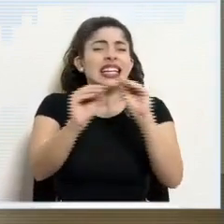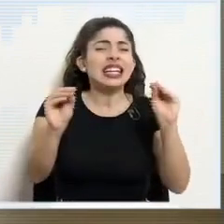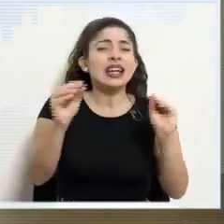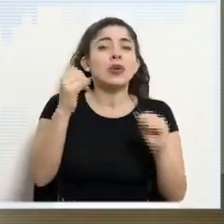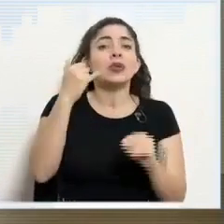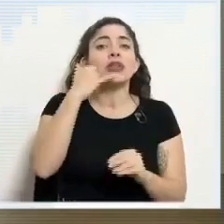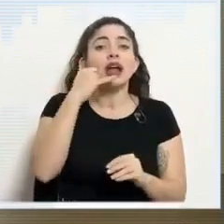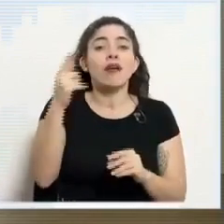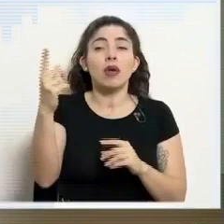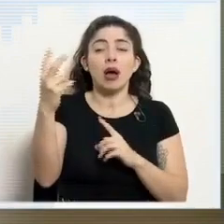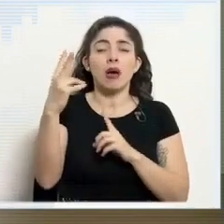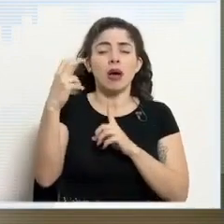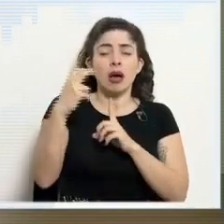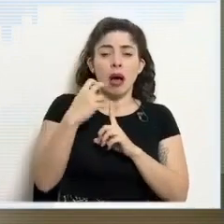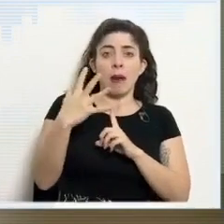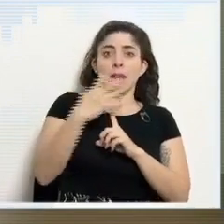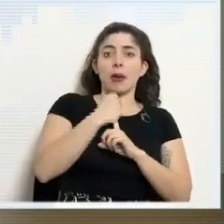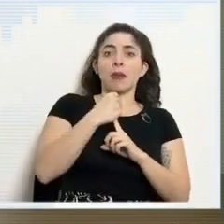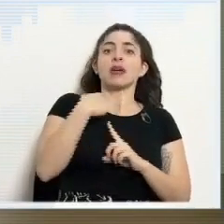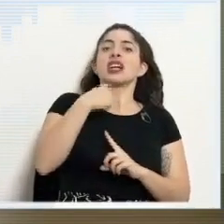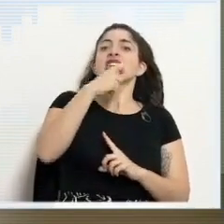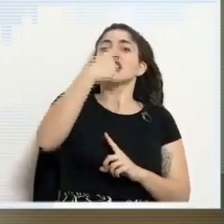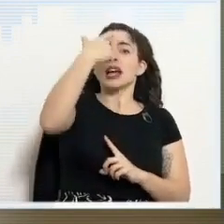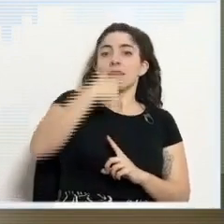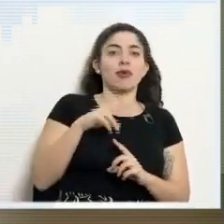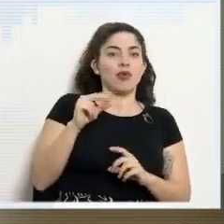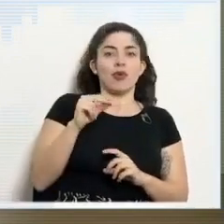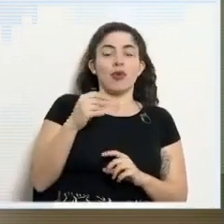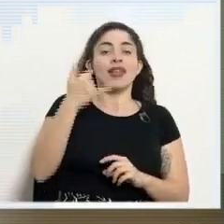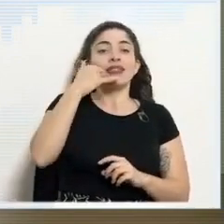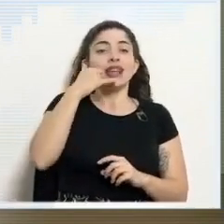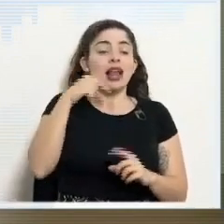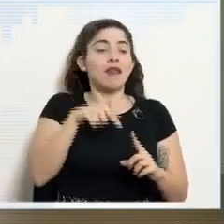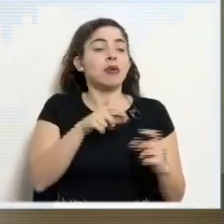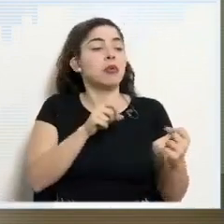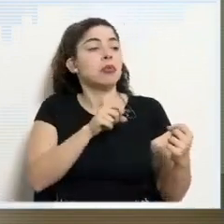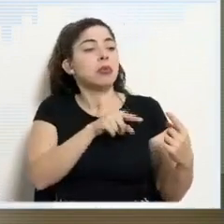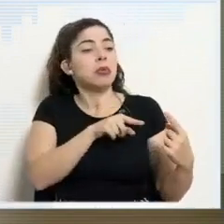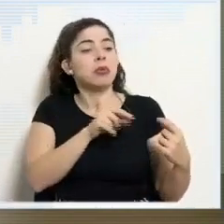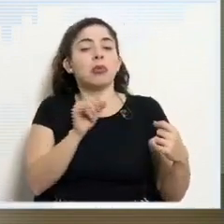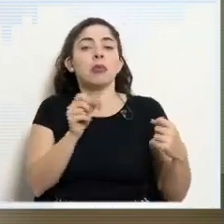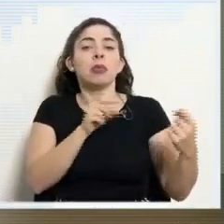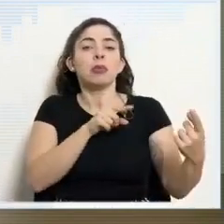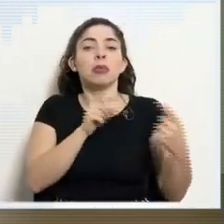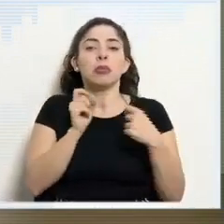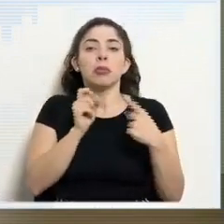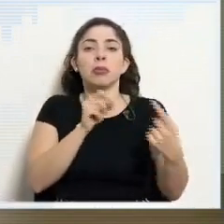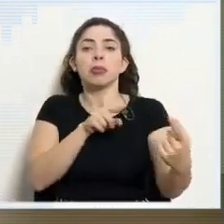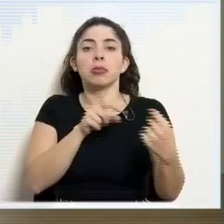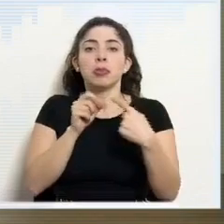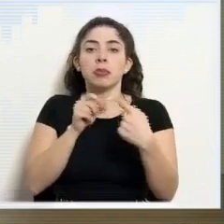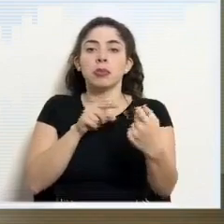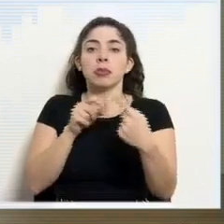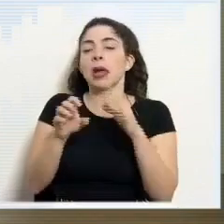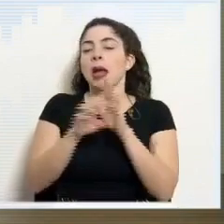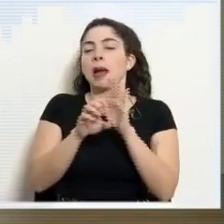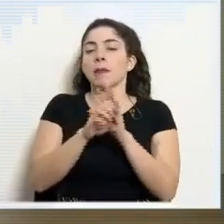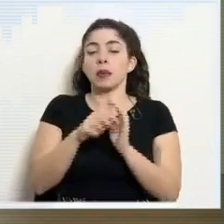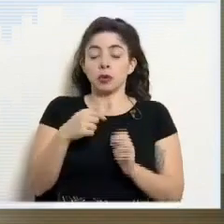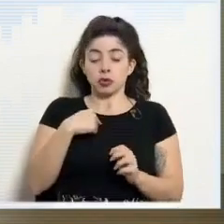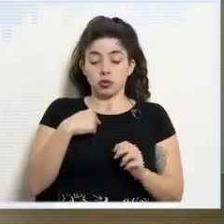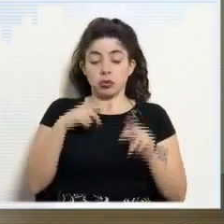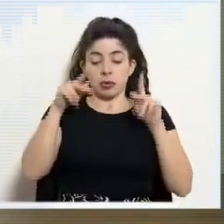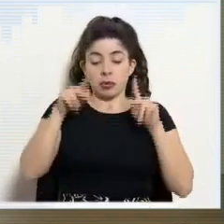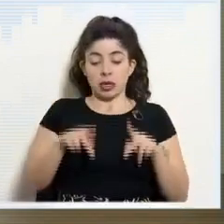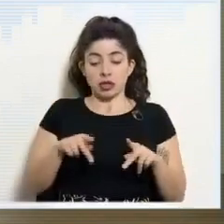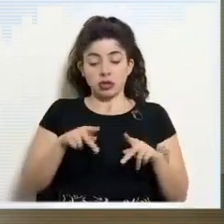rastreable. Esas llaves se van a intercambiar entre los teléfonos de las personas que tenemos cerca. En el caso de que alguna persona con la que